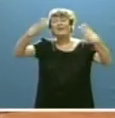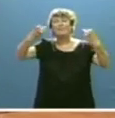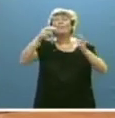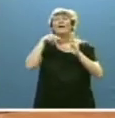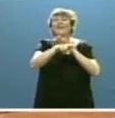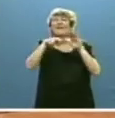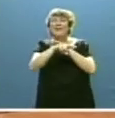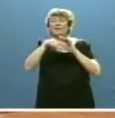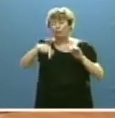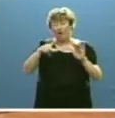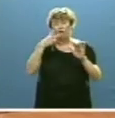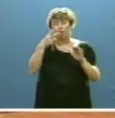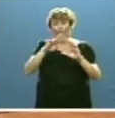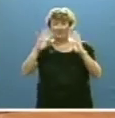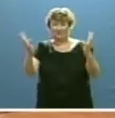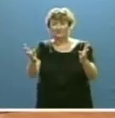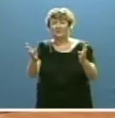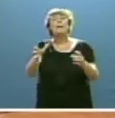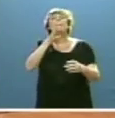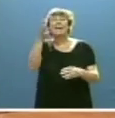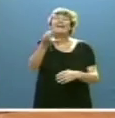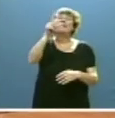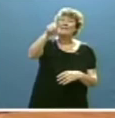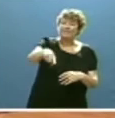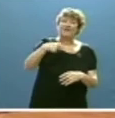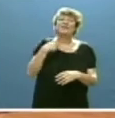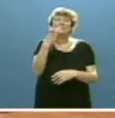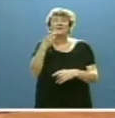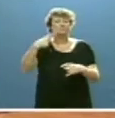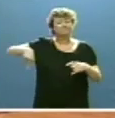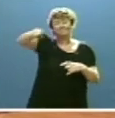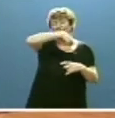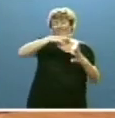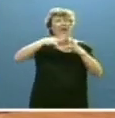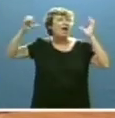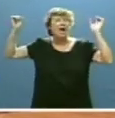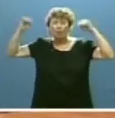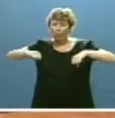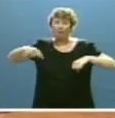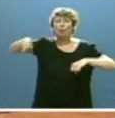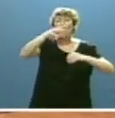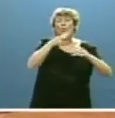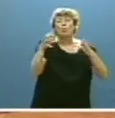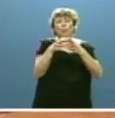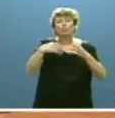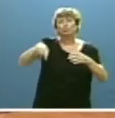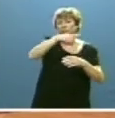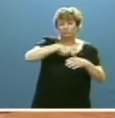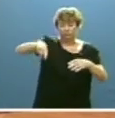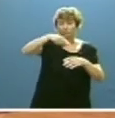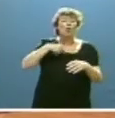reglamento de las Cortes, para la que también es necesario un amplio acuerdo entre los grupos de la Cámara que ofrezco